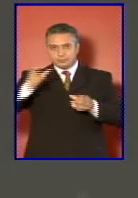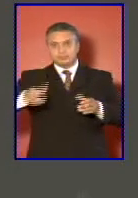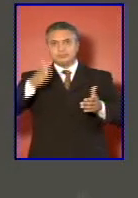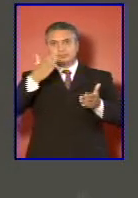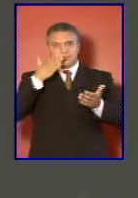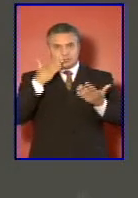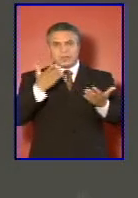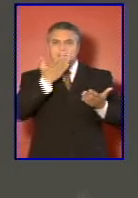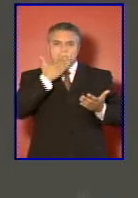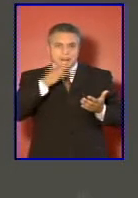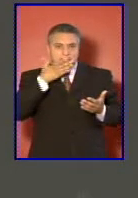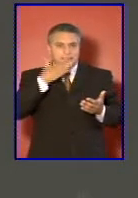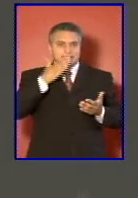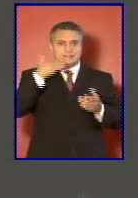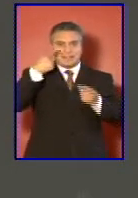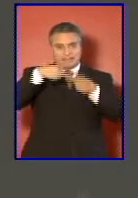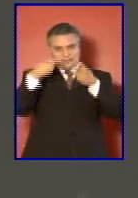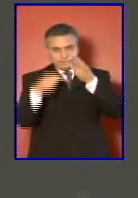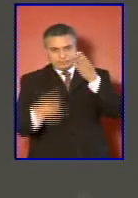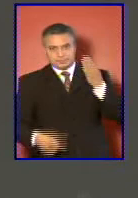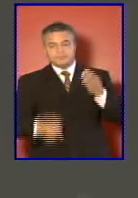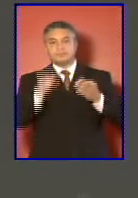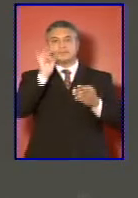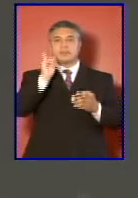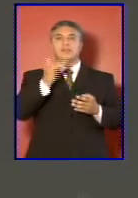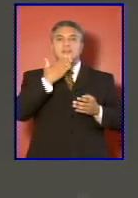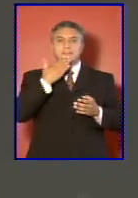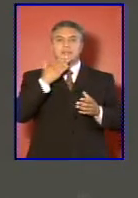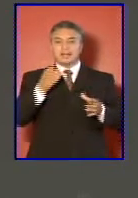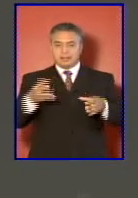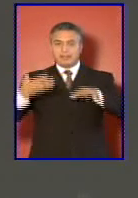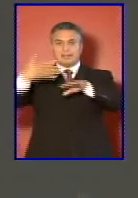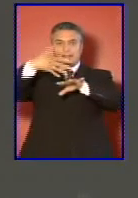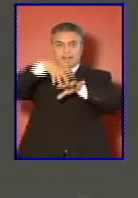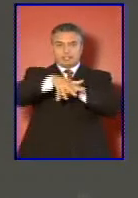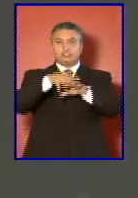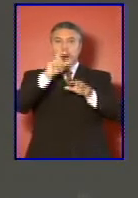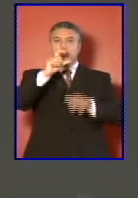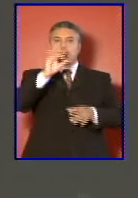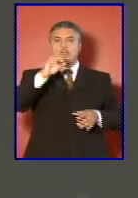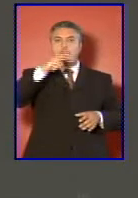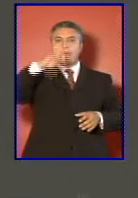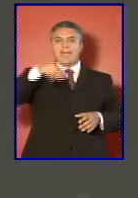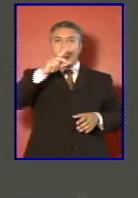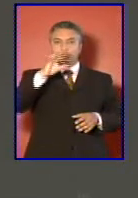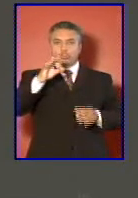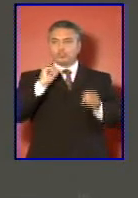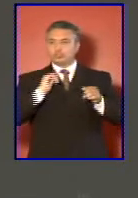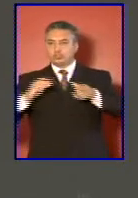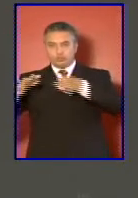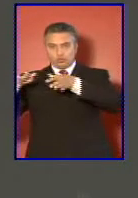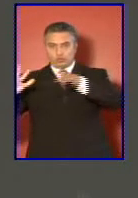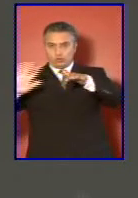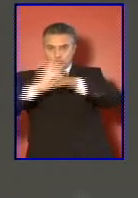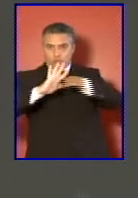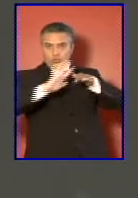polivalentes las integraciones en comandos conjuntos todo ello proceso vivido durante los últimos